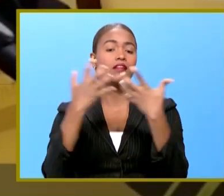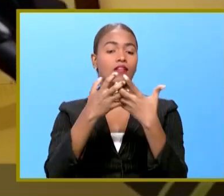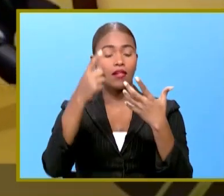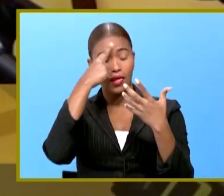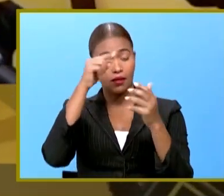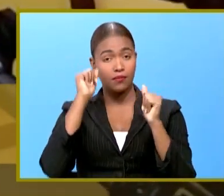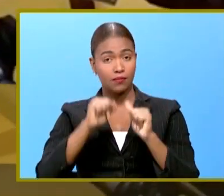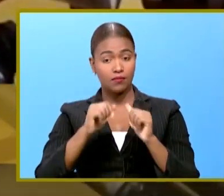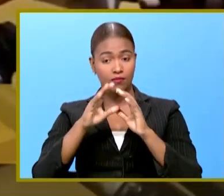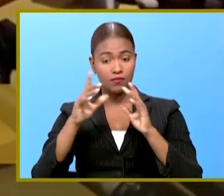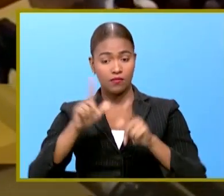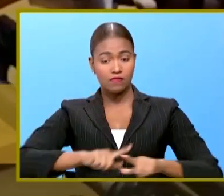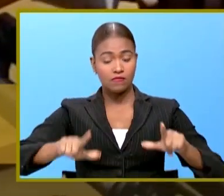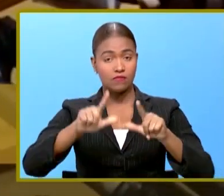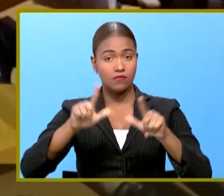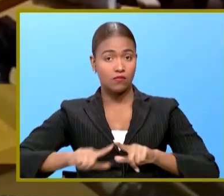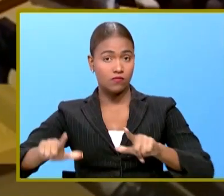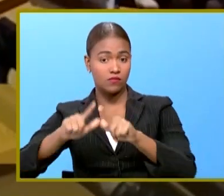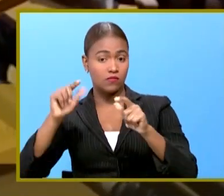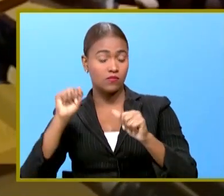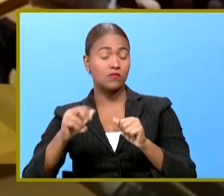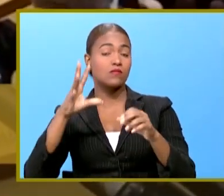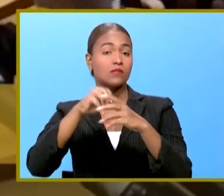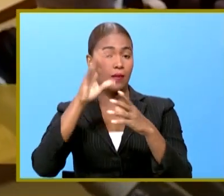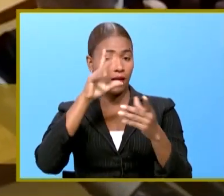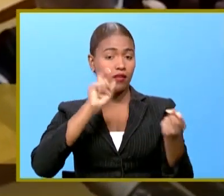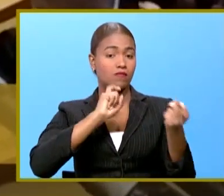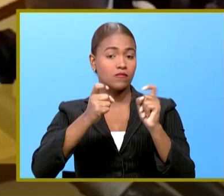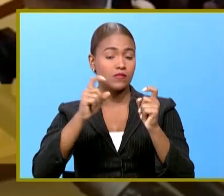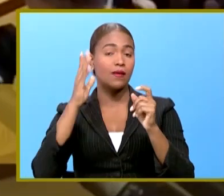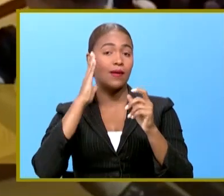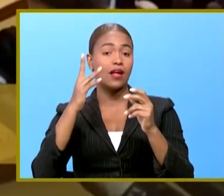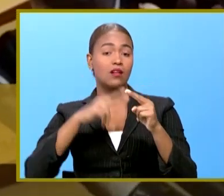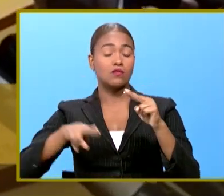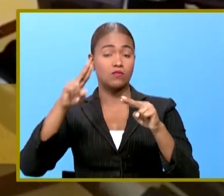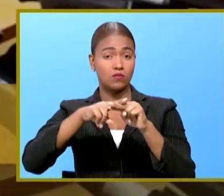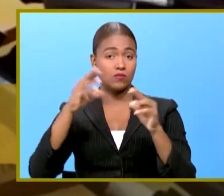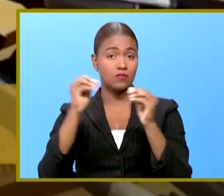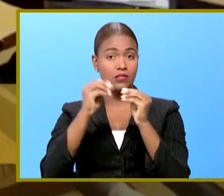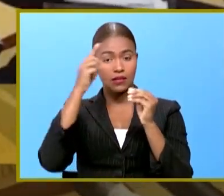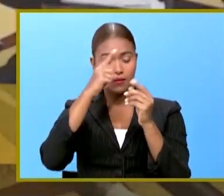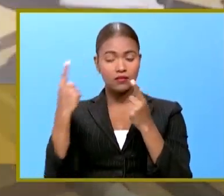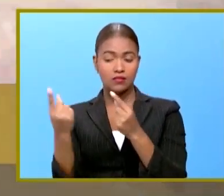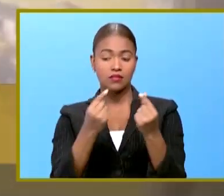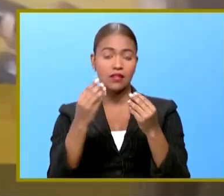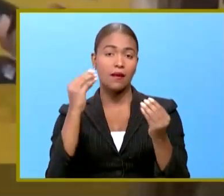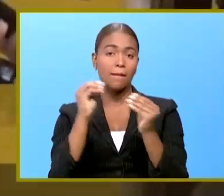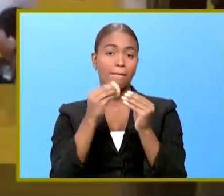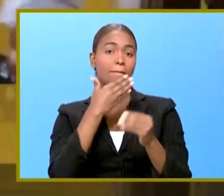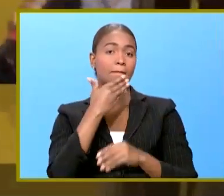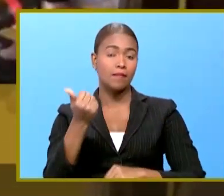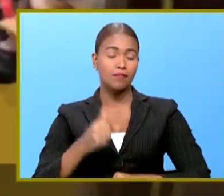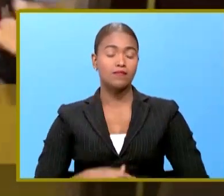focalizar las áreas de calor eso se va a corregir aumentando una operatividad más eficiente